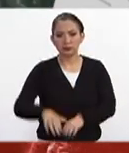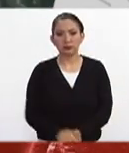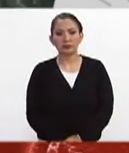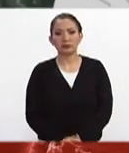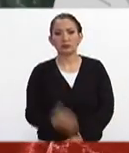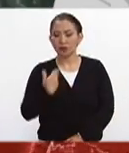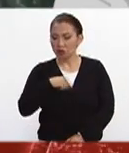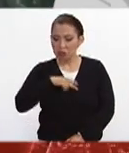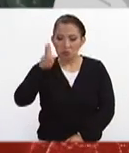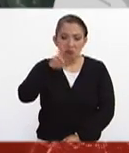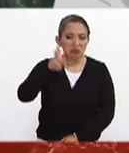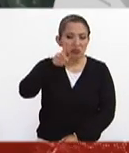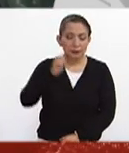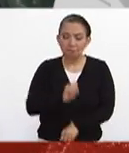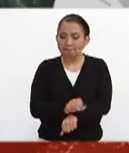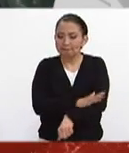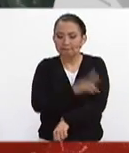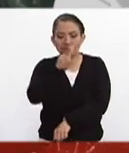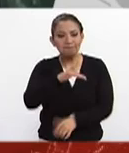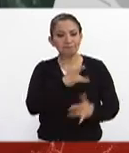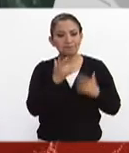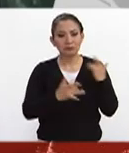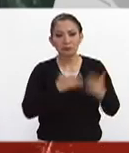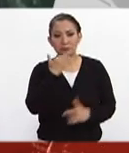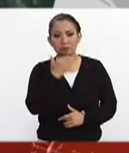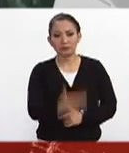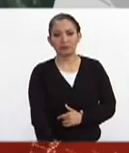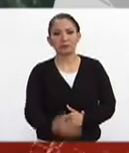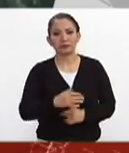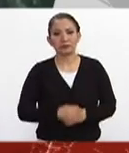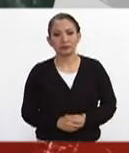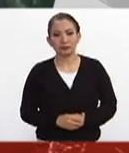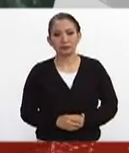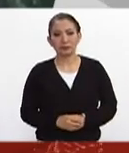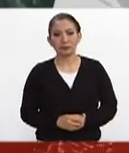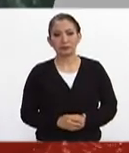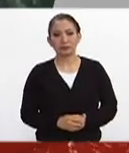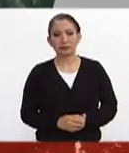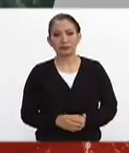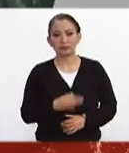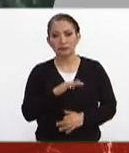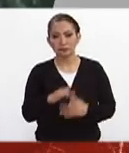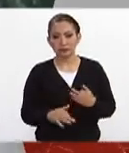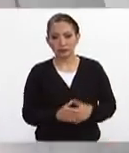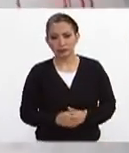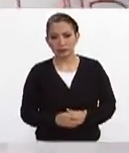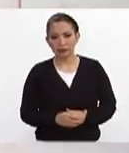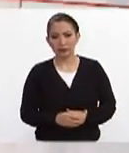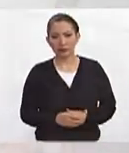Hemos comprobado con emoción que México tiene amigos sinceros en todo el mundo.